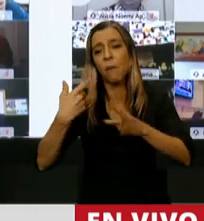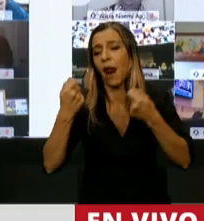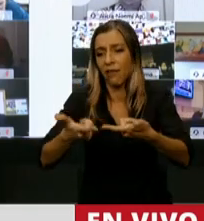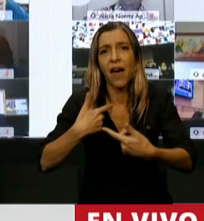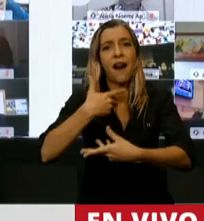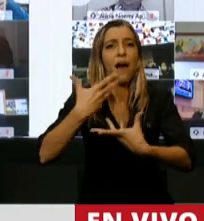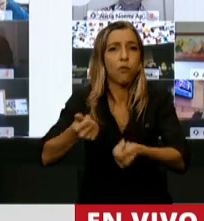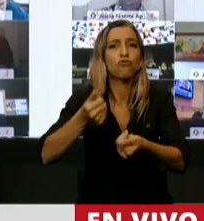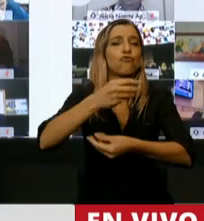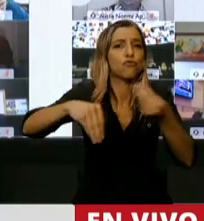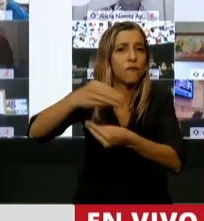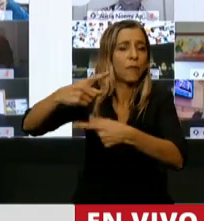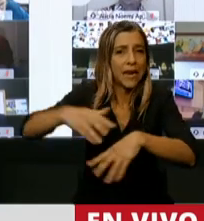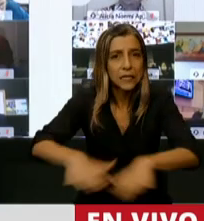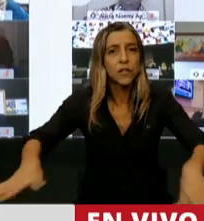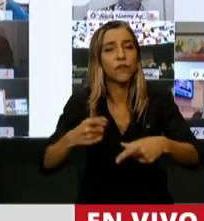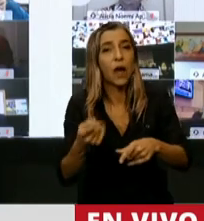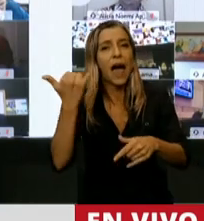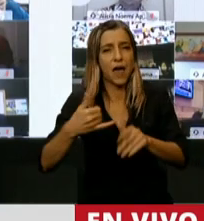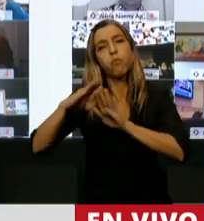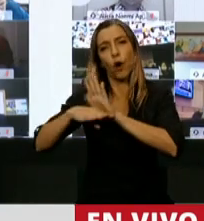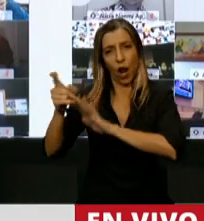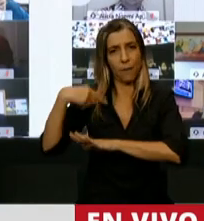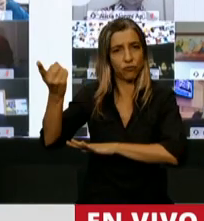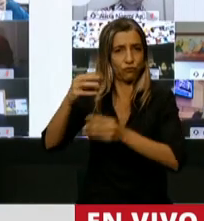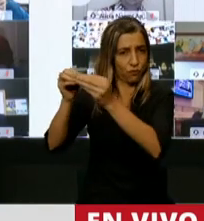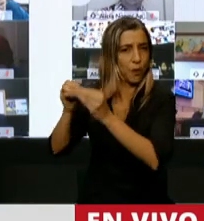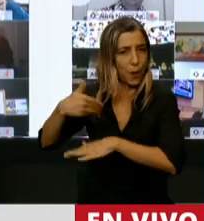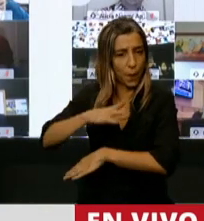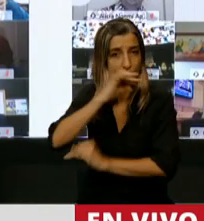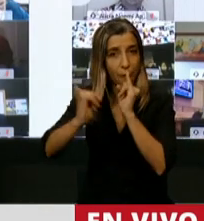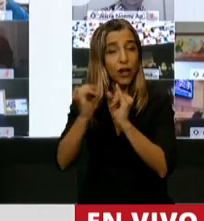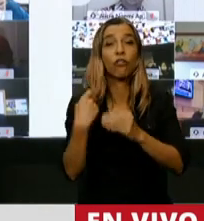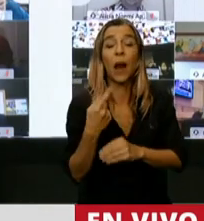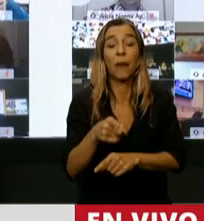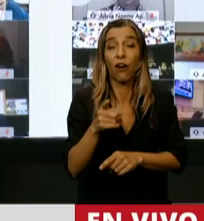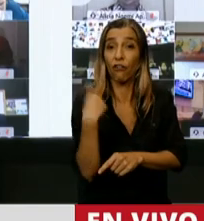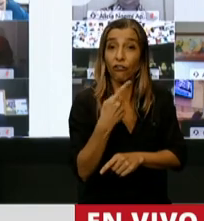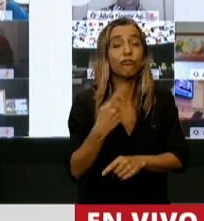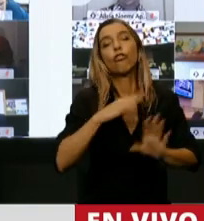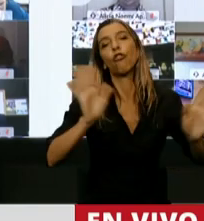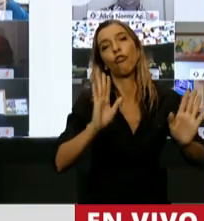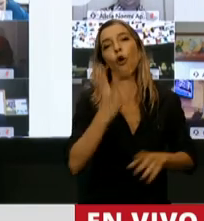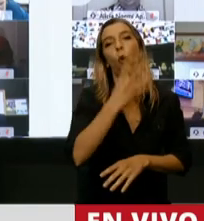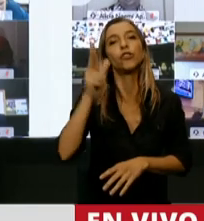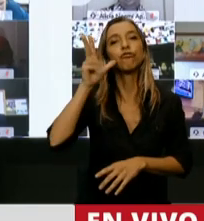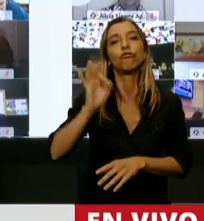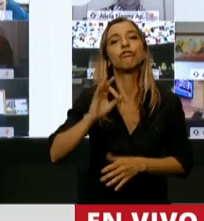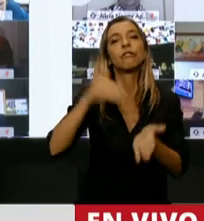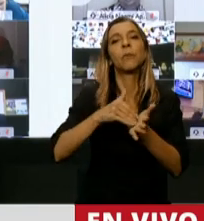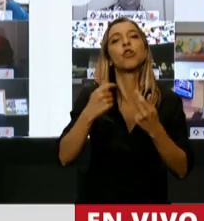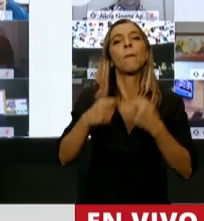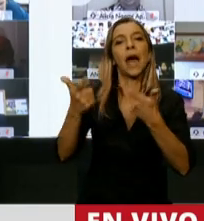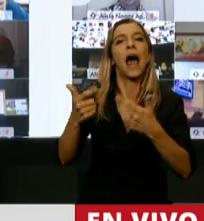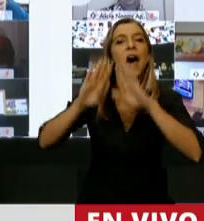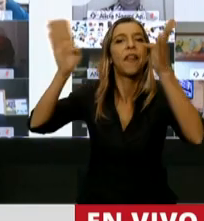van a comentar mis diputadas colegas, están sub-priorizados en este presupuesto, tenemos 480 millones para ponerle luces de colores